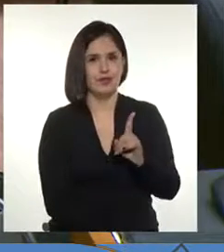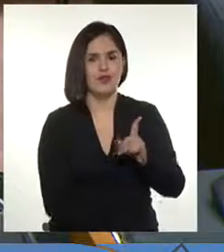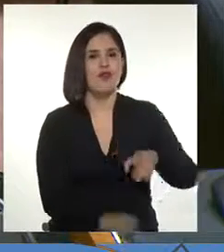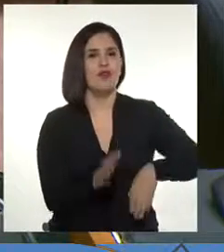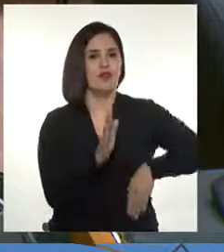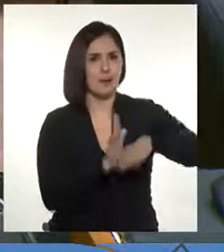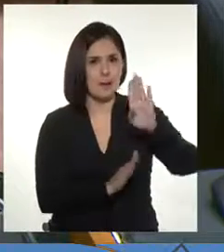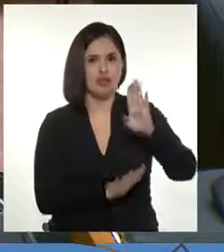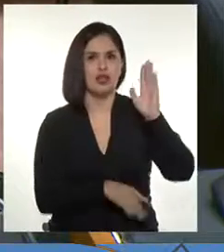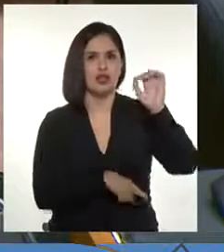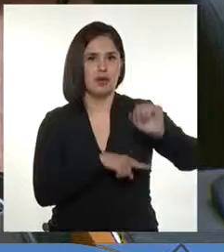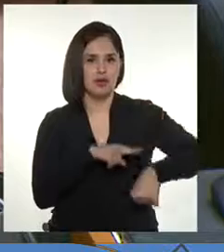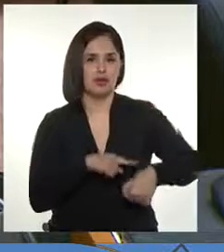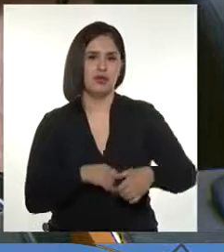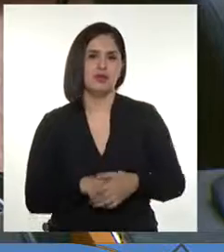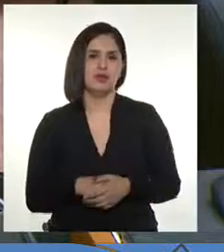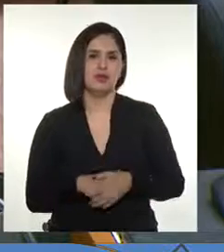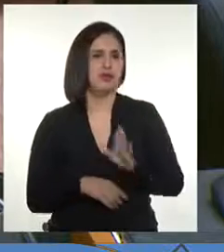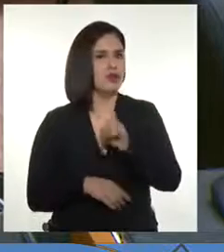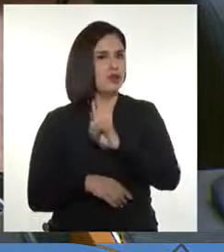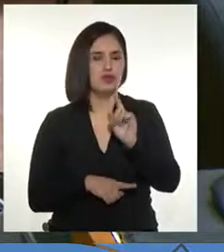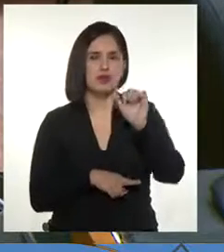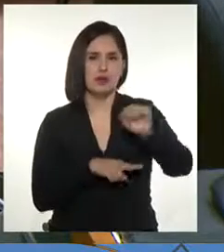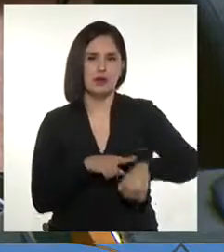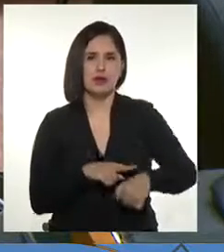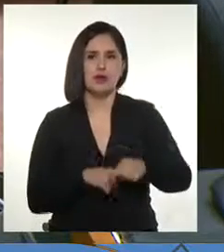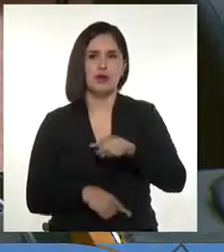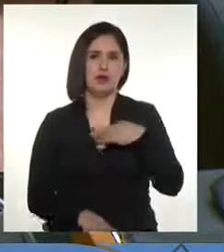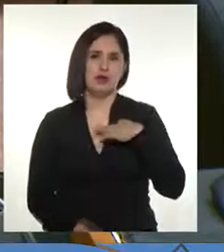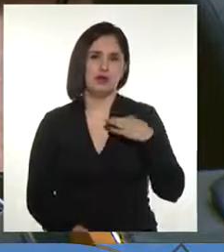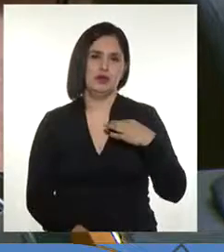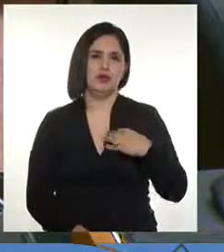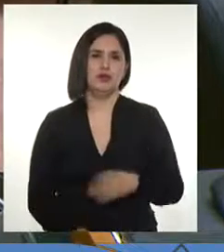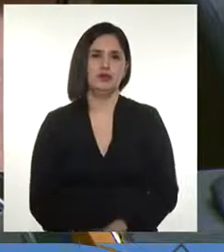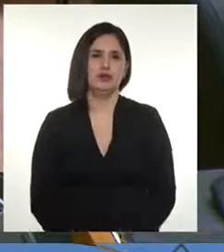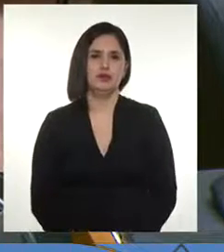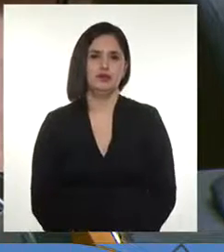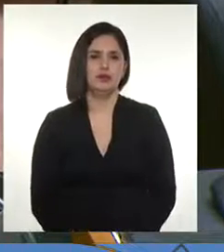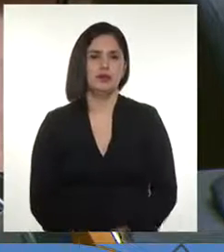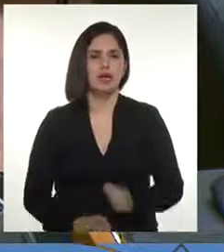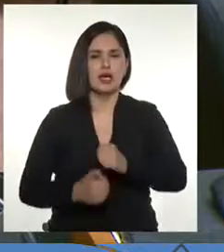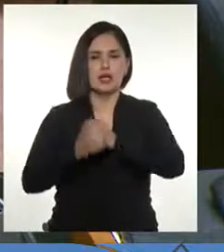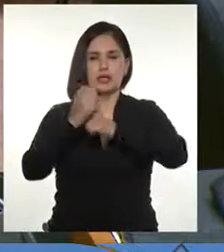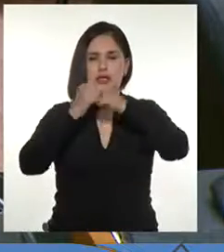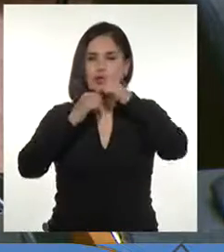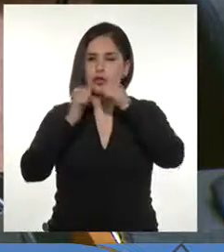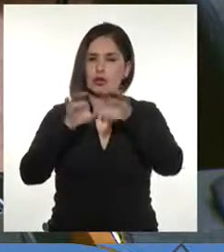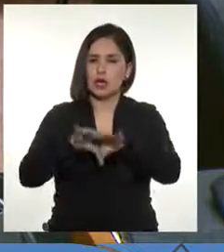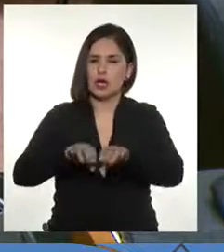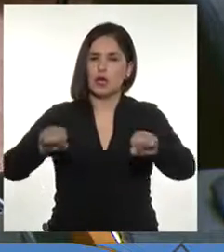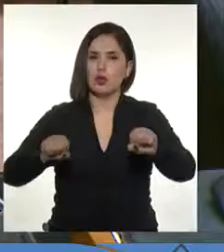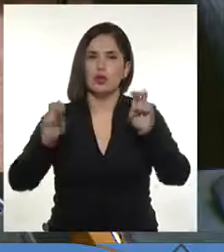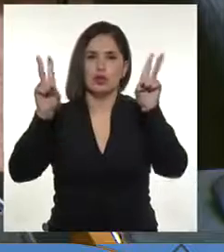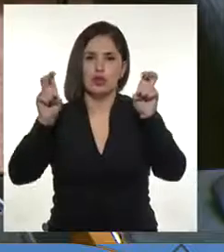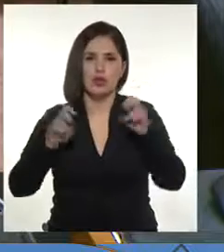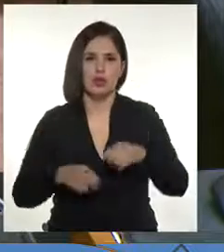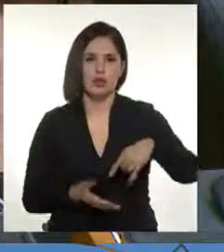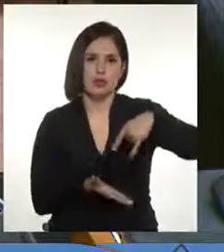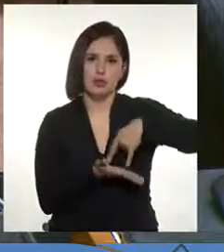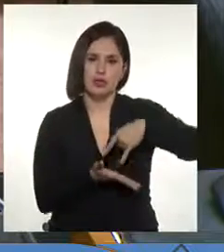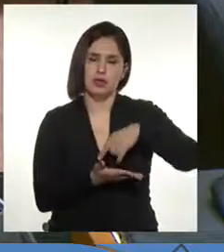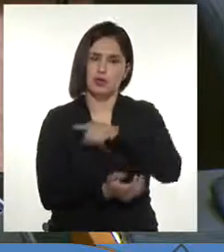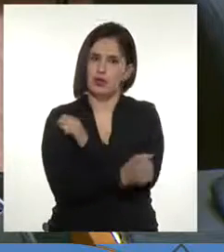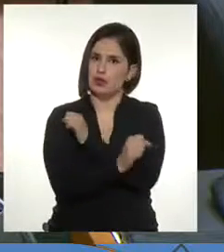Parlamento y no tenía mayoría en la ciudadanía. Se estructuró un acuerdo en una materia que el Parlamento no tiene